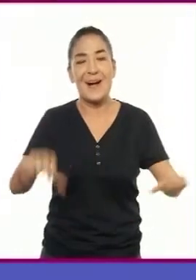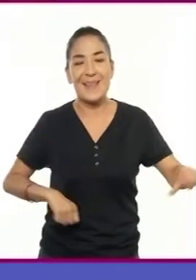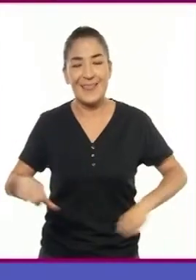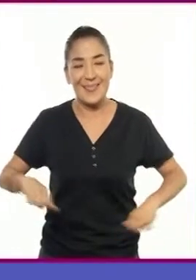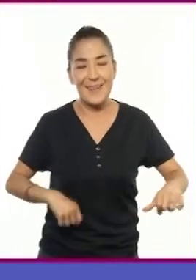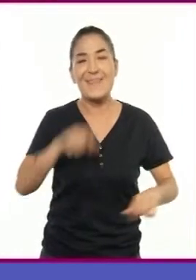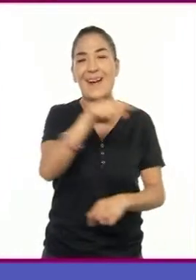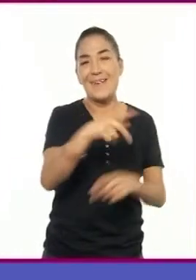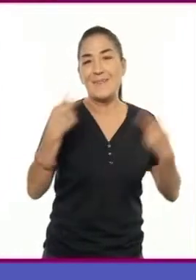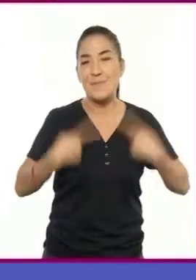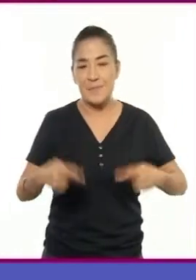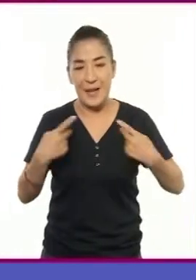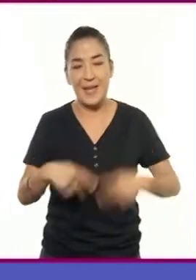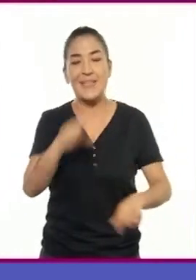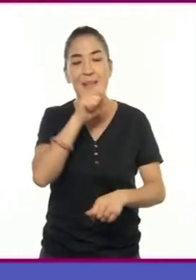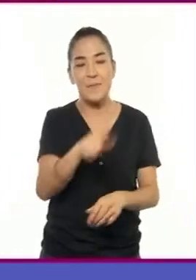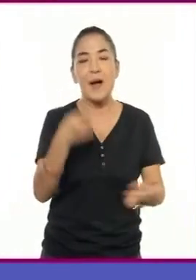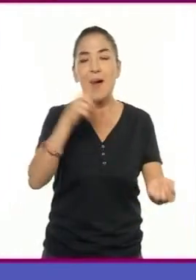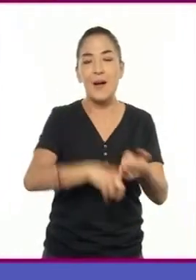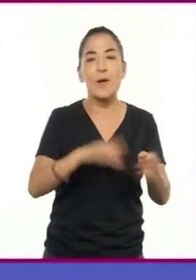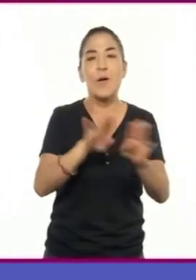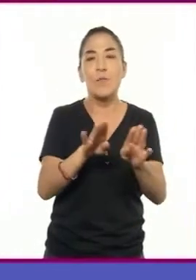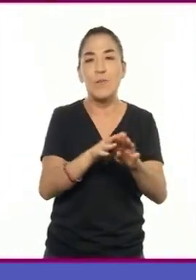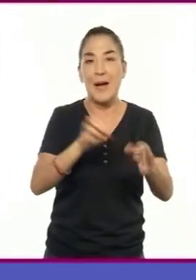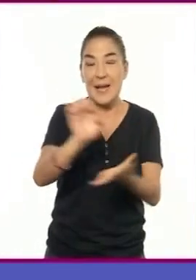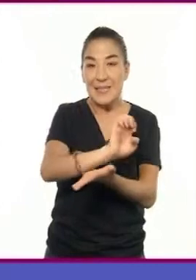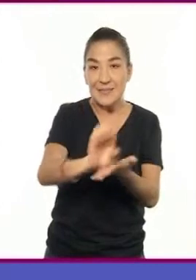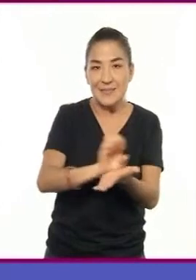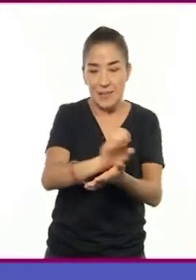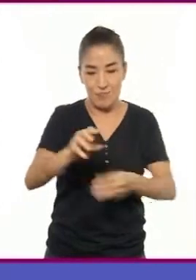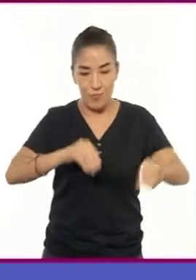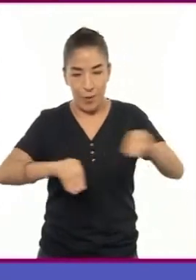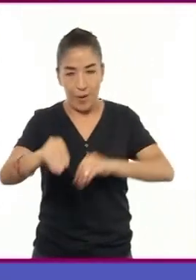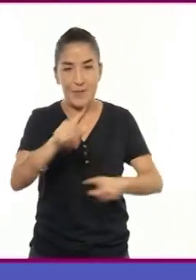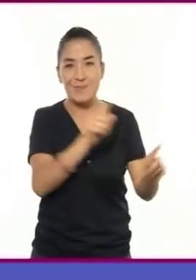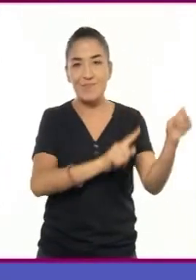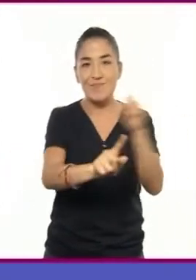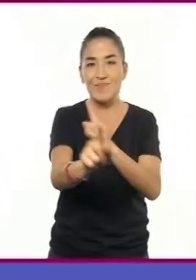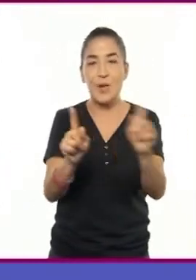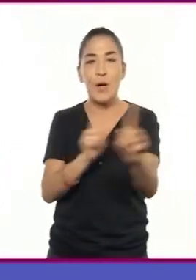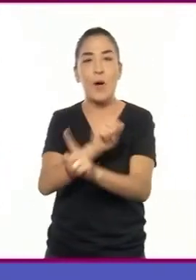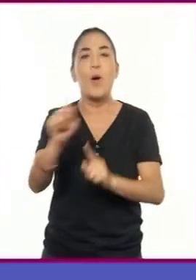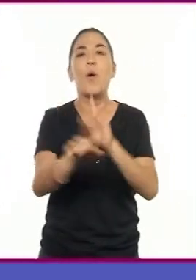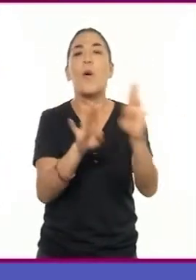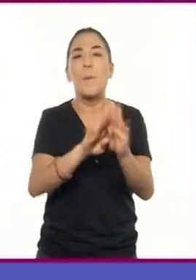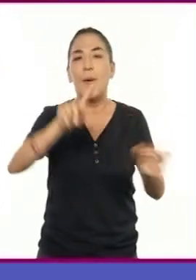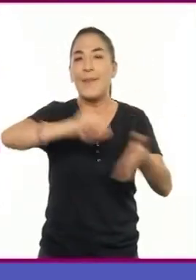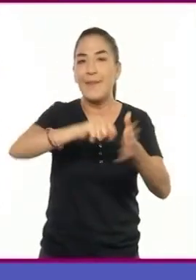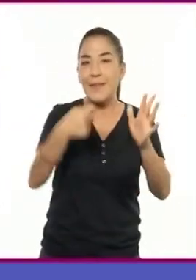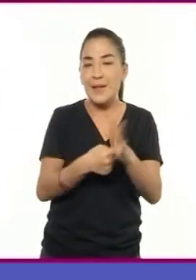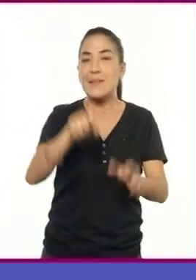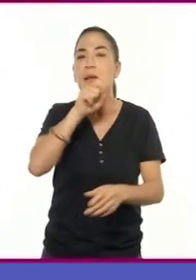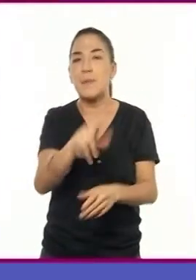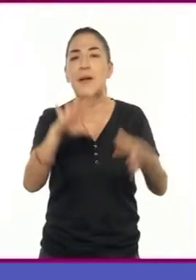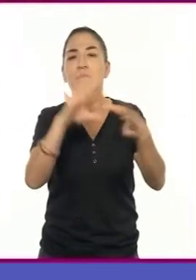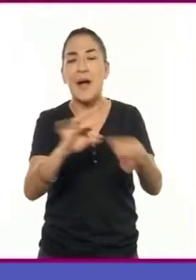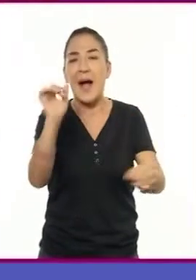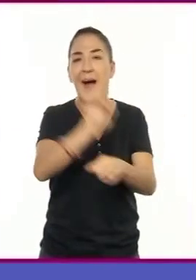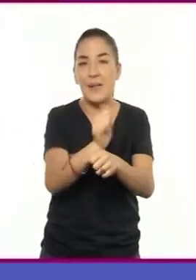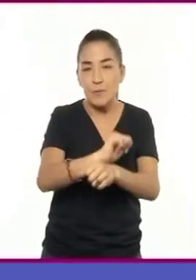personajes, así como sus trazos en el escenario. También indica los detalles técnicos que los actores,